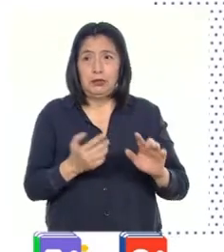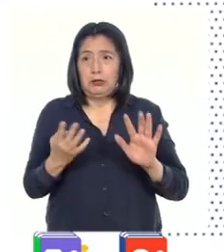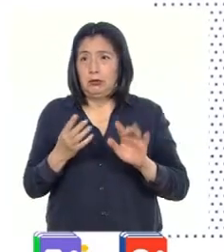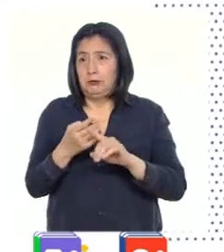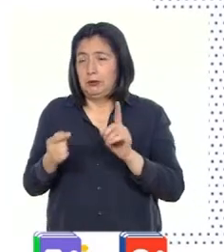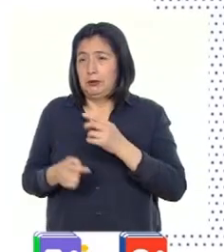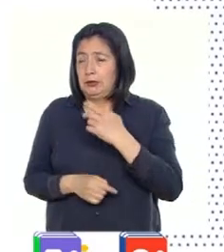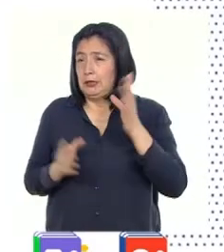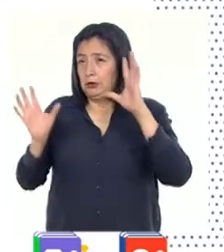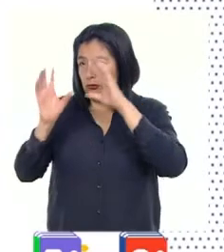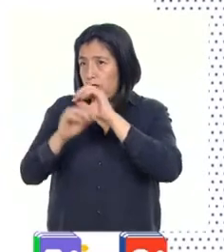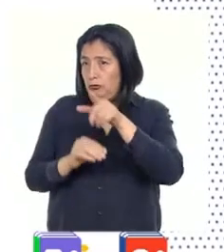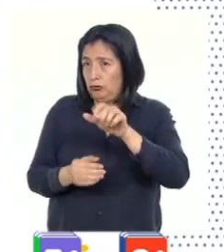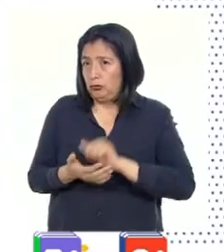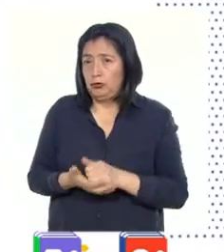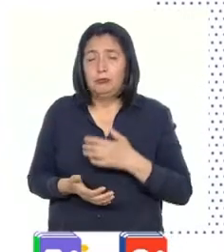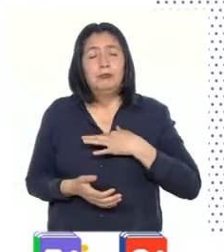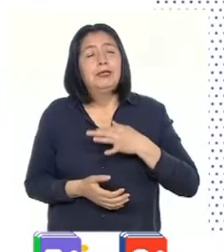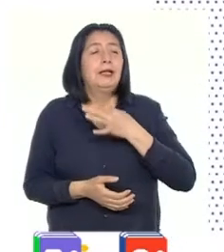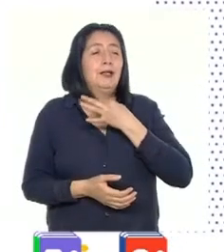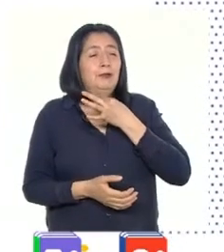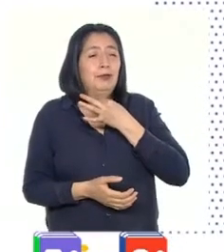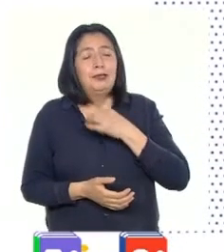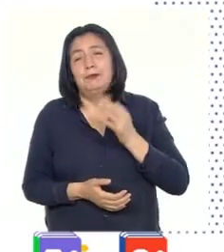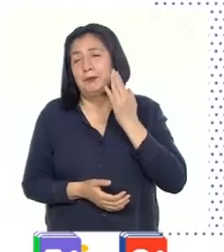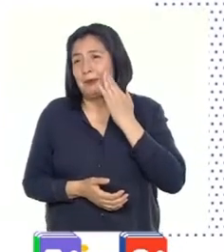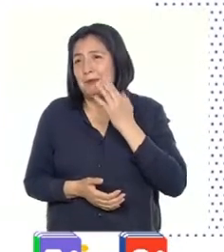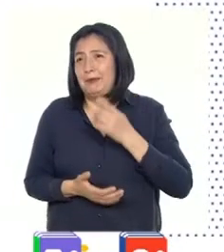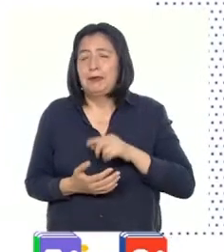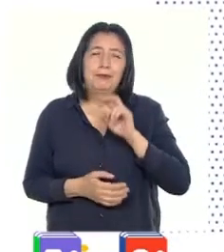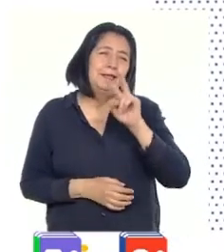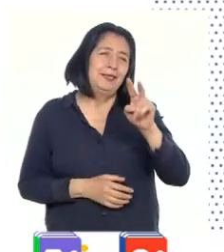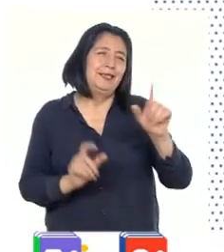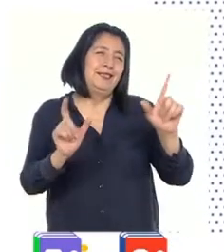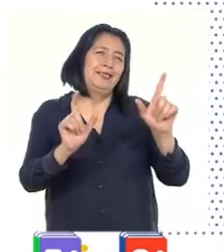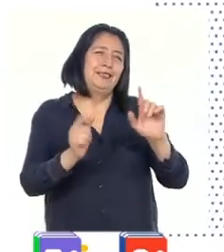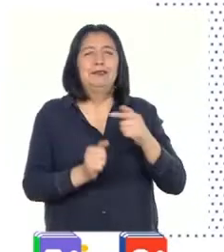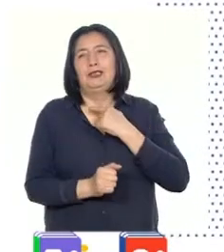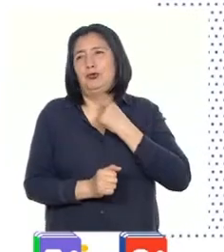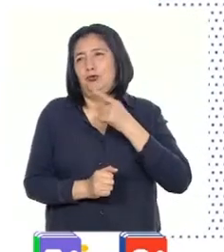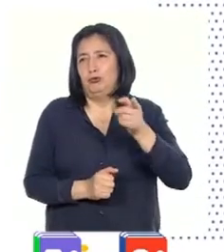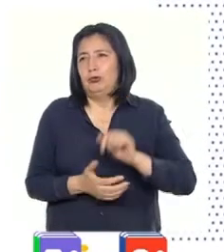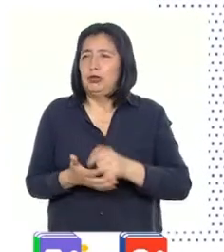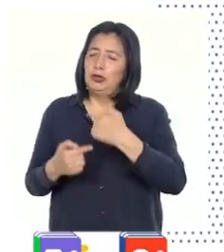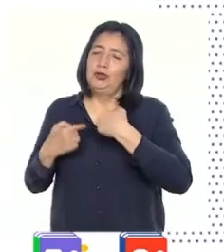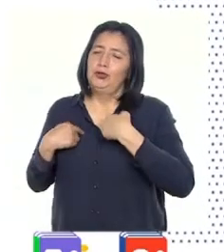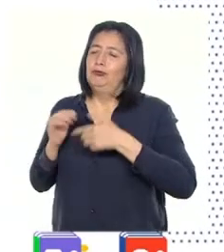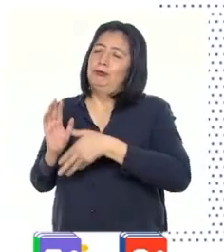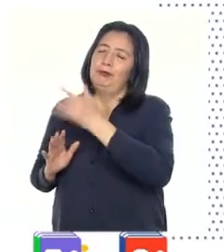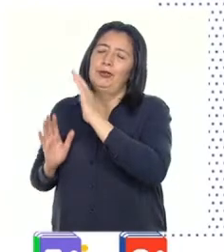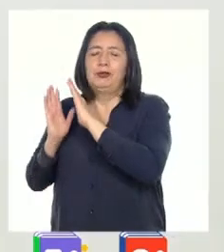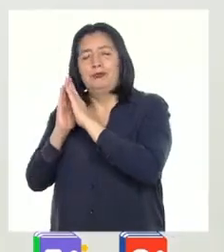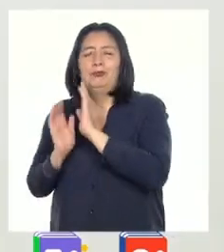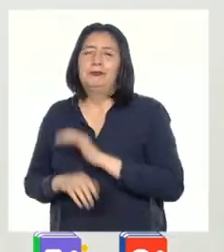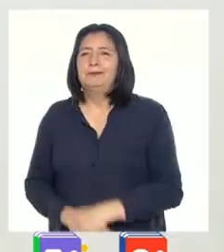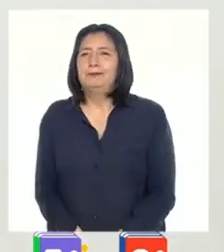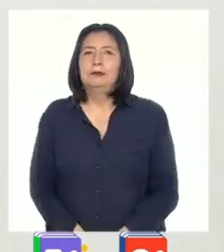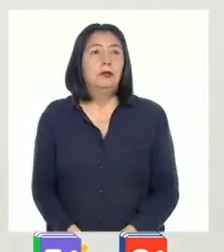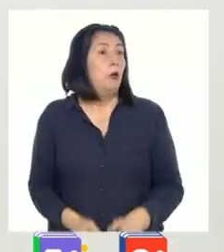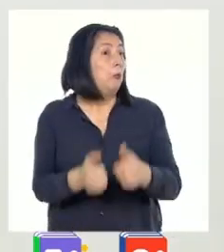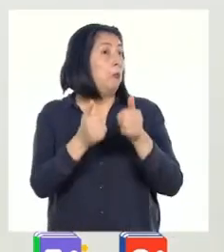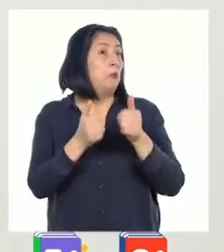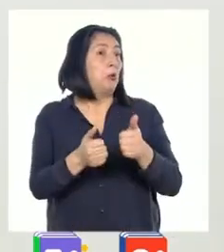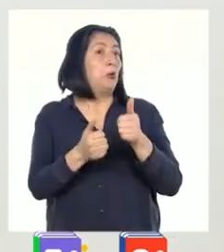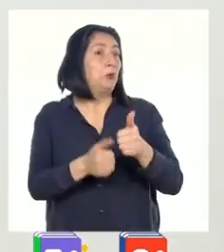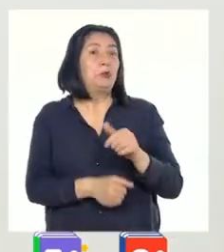media de la noche, mis abuelitos y mi mamá verían su programa favorito y yo iría a la cama. Muy